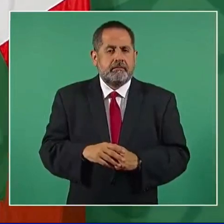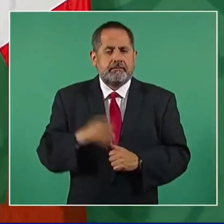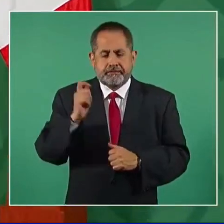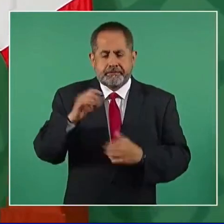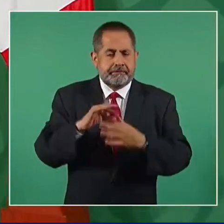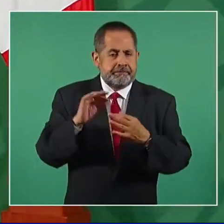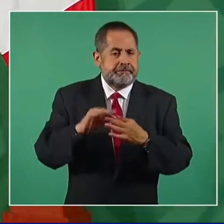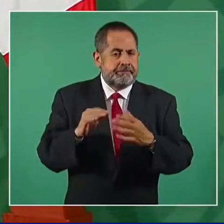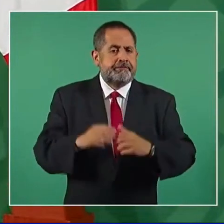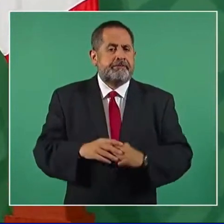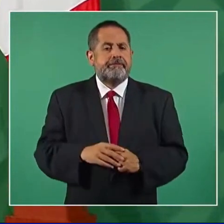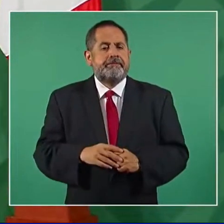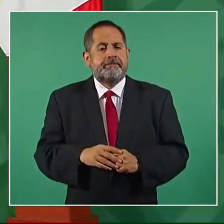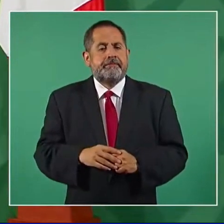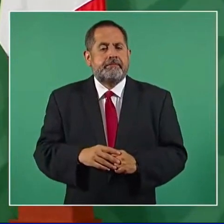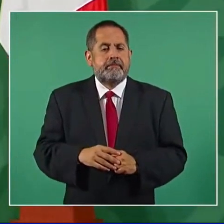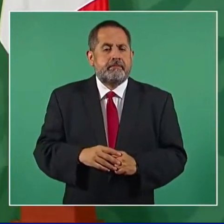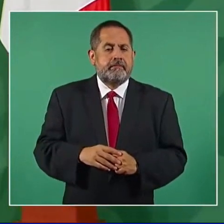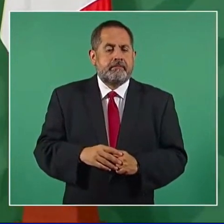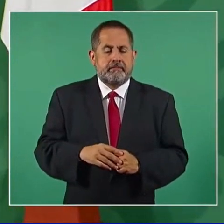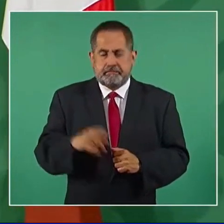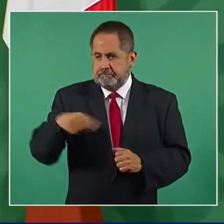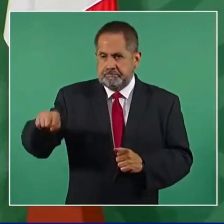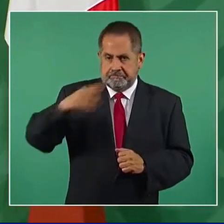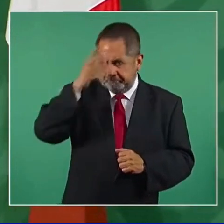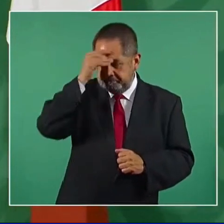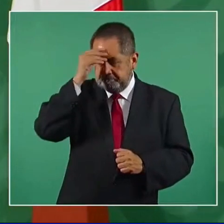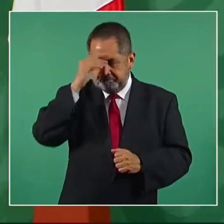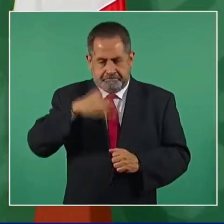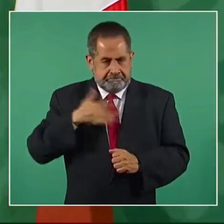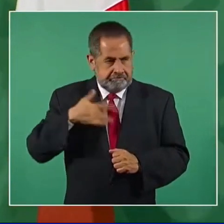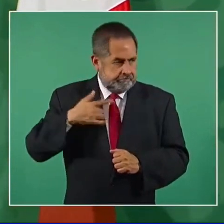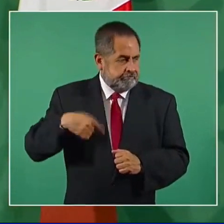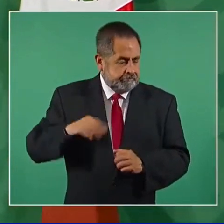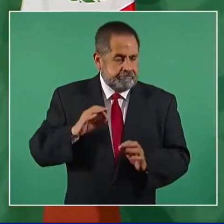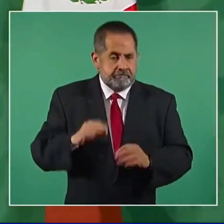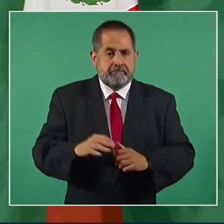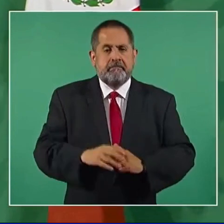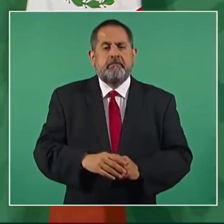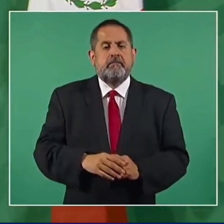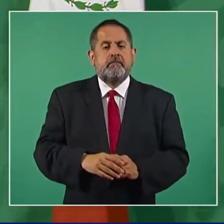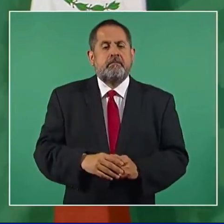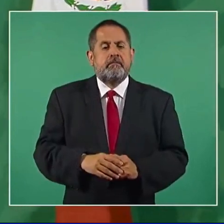Es pedagógico y